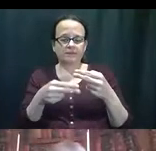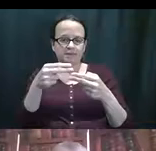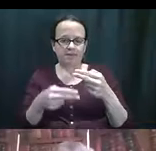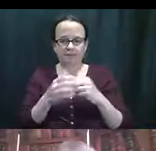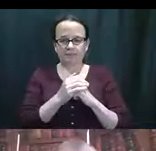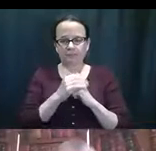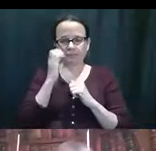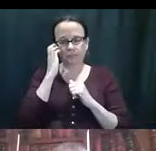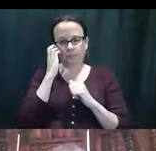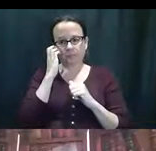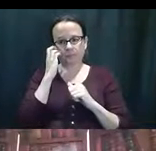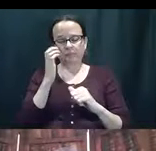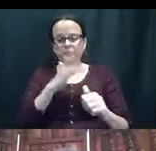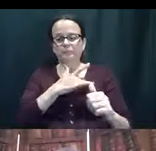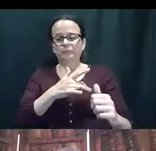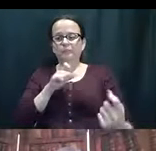hace.